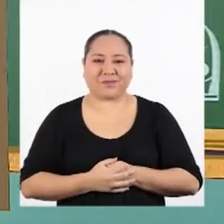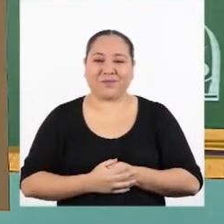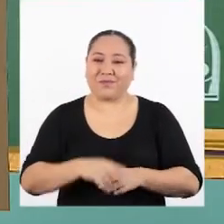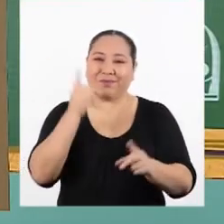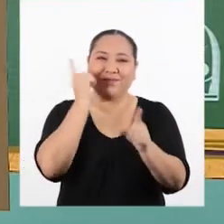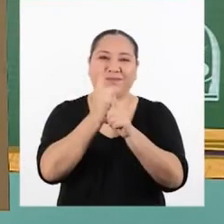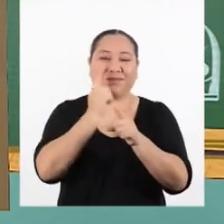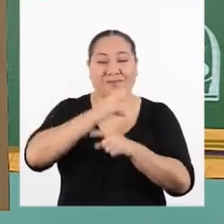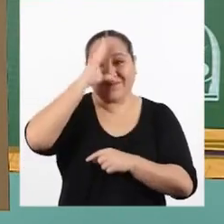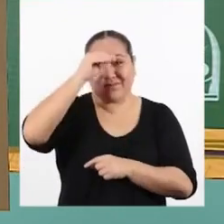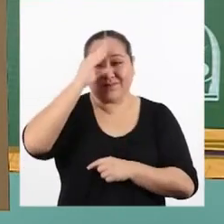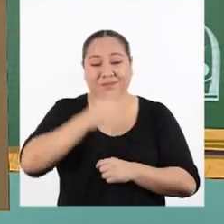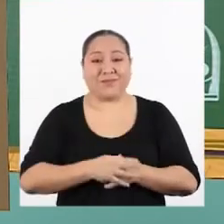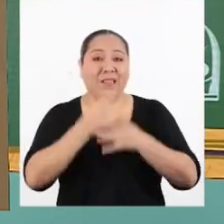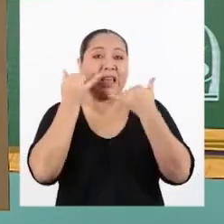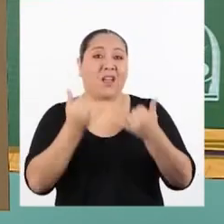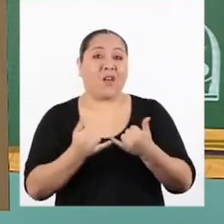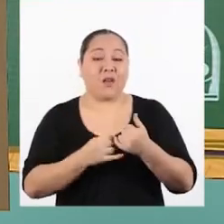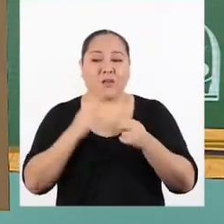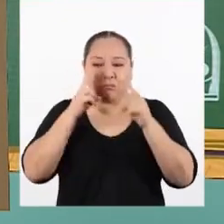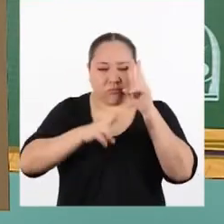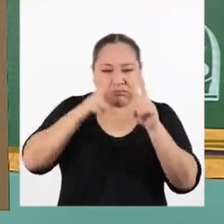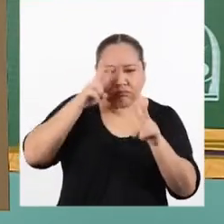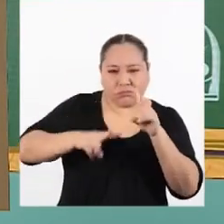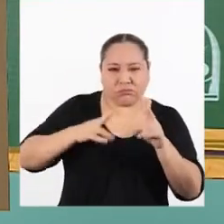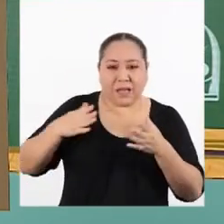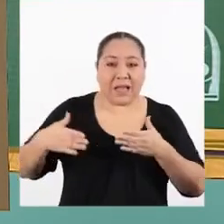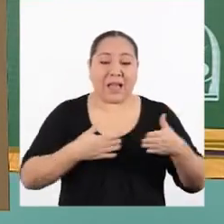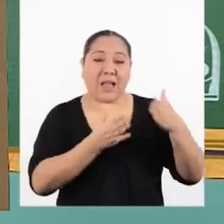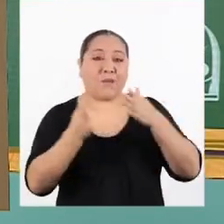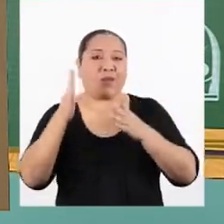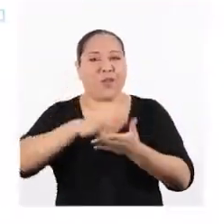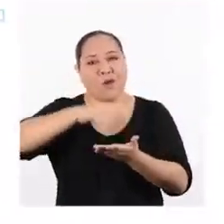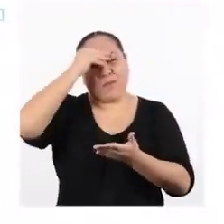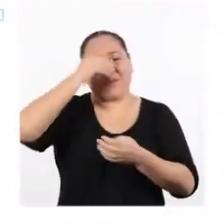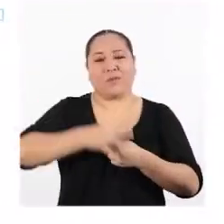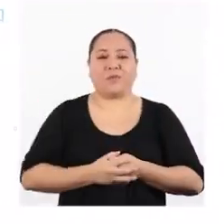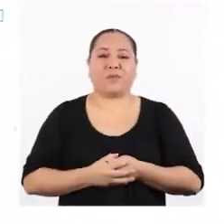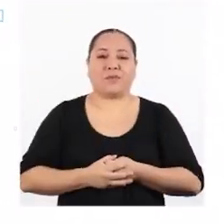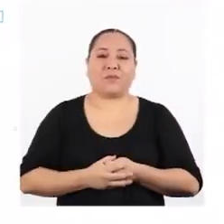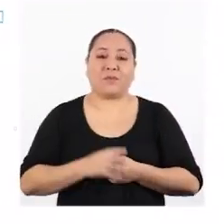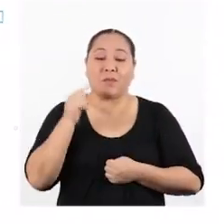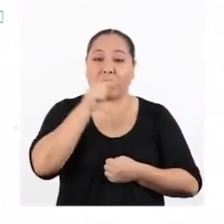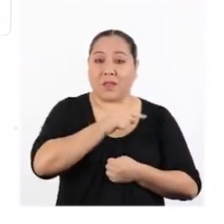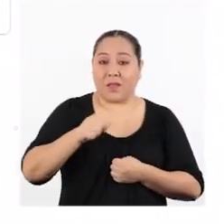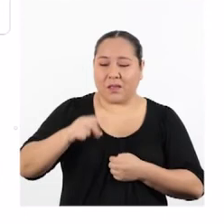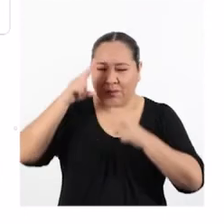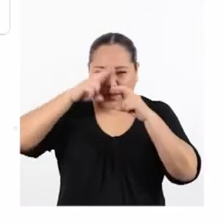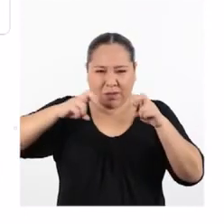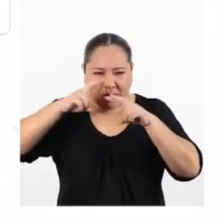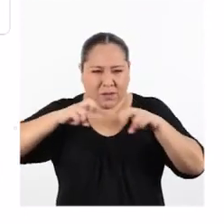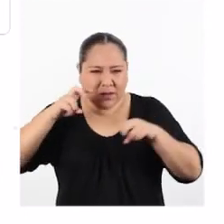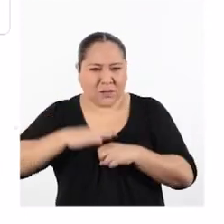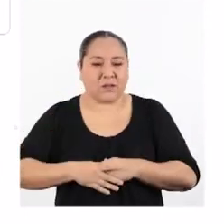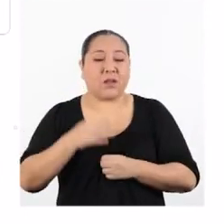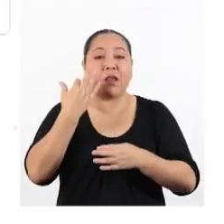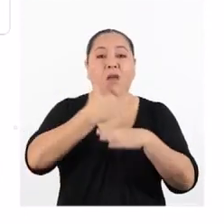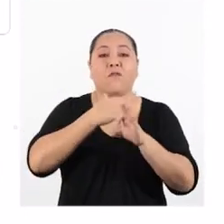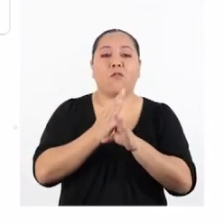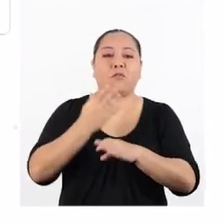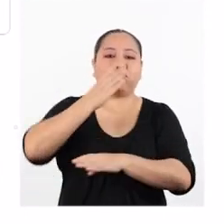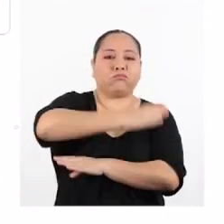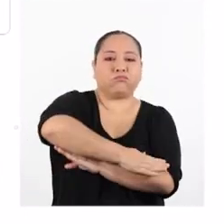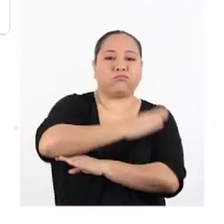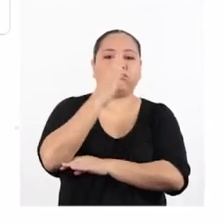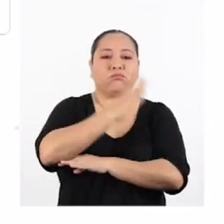¡Excelente, chicas y chicos! Ahora vamos a revisar nuestro camino de aprendizaje. A través de nuestra indagación en la mecánica del brazo